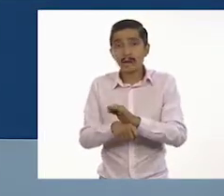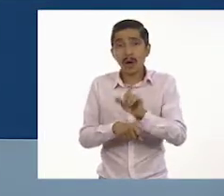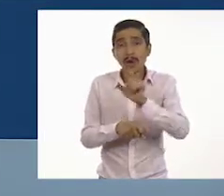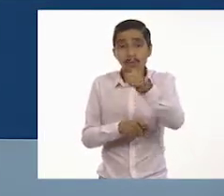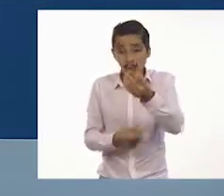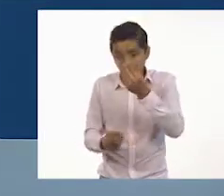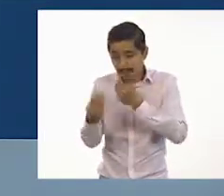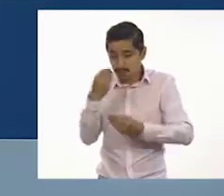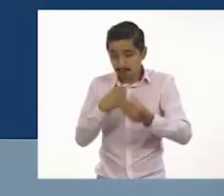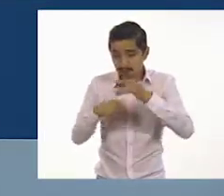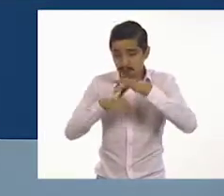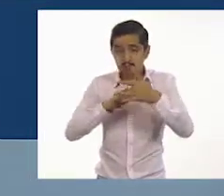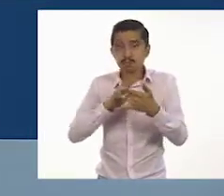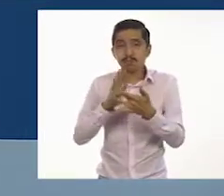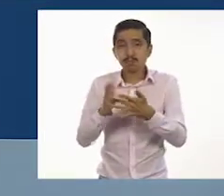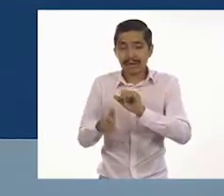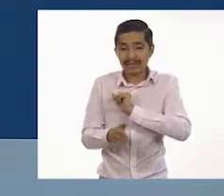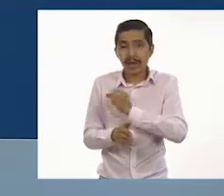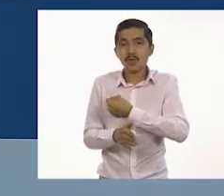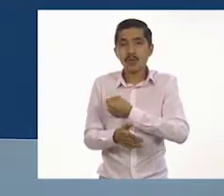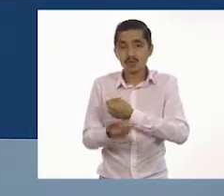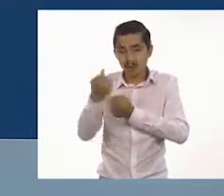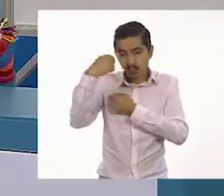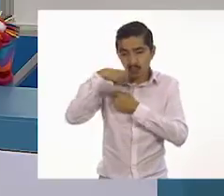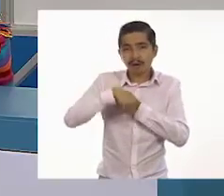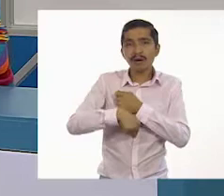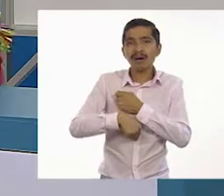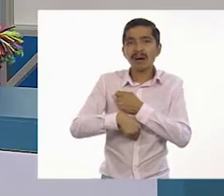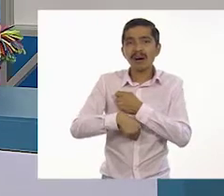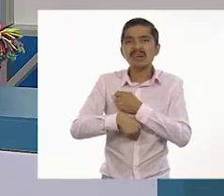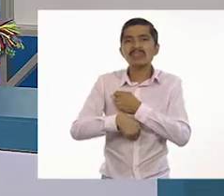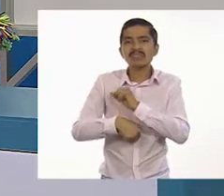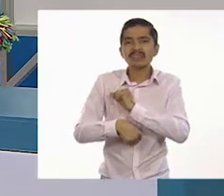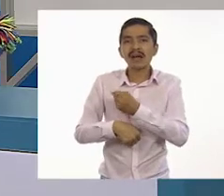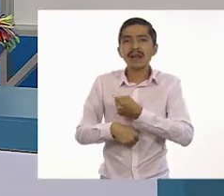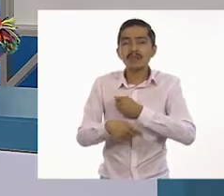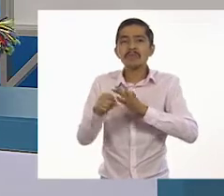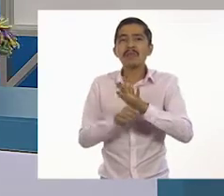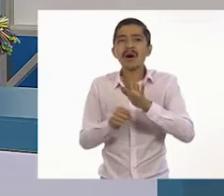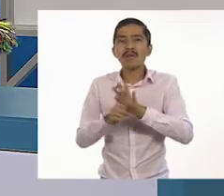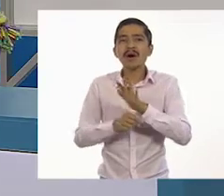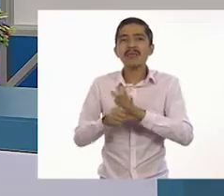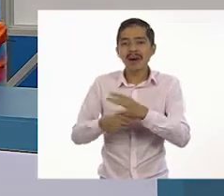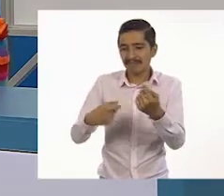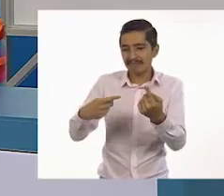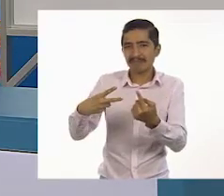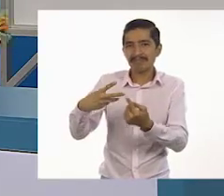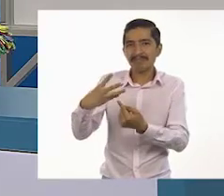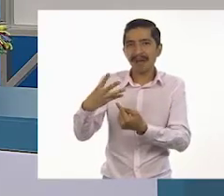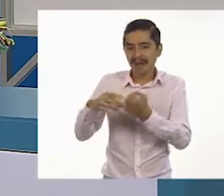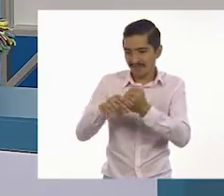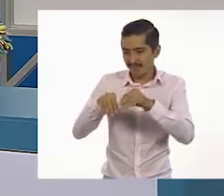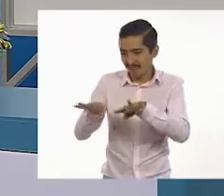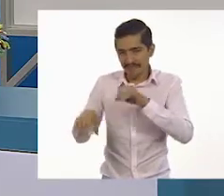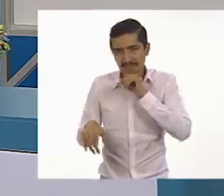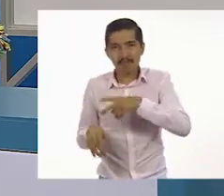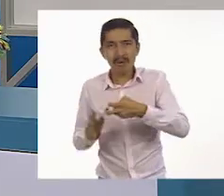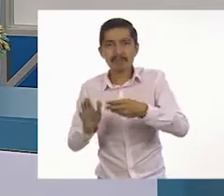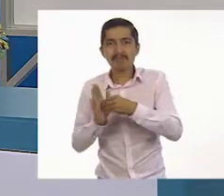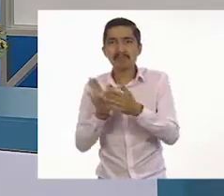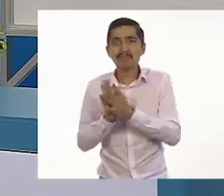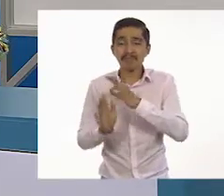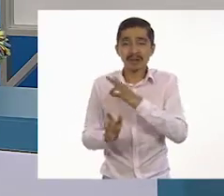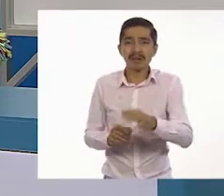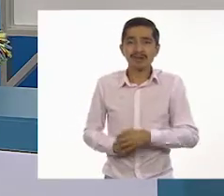de nopales da a nuestro organismo. Sí, muy buena idea. Muy buena idea. Y a ver, la importante